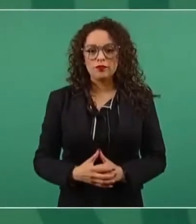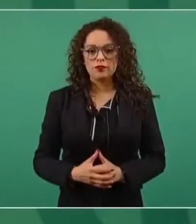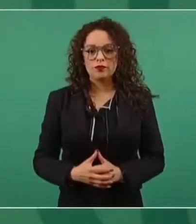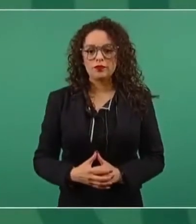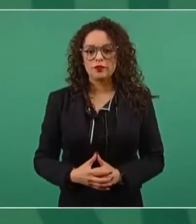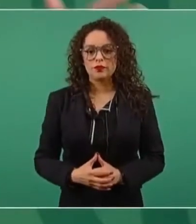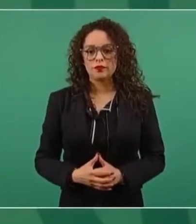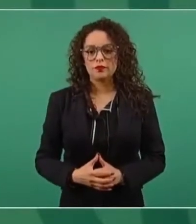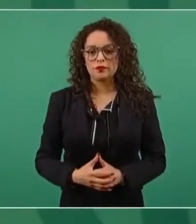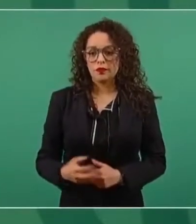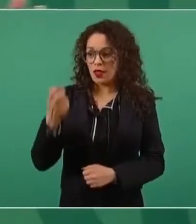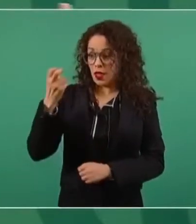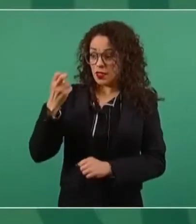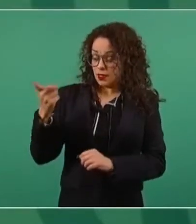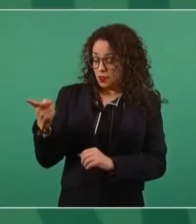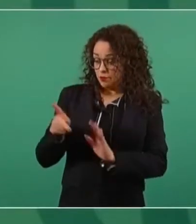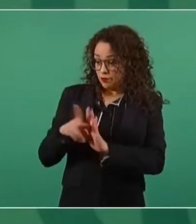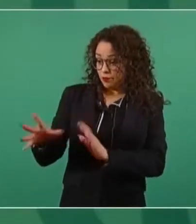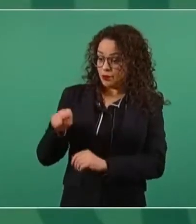El New York Times, por ejemplo,